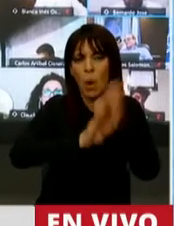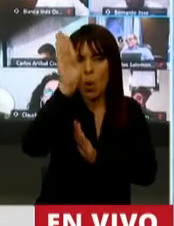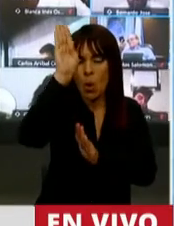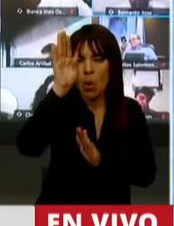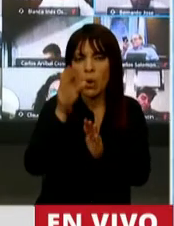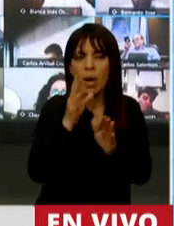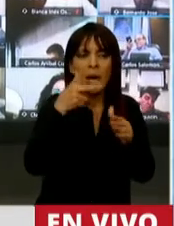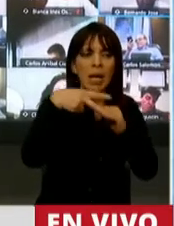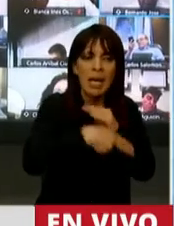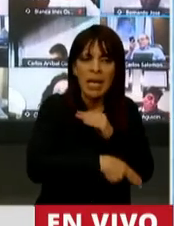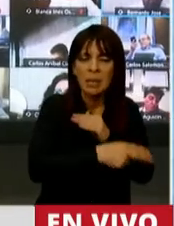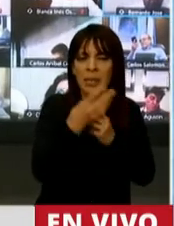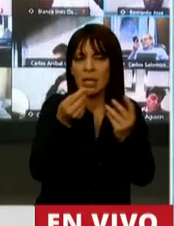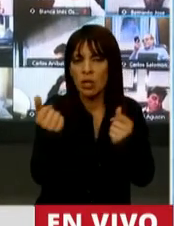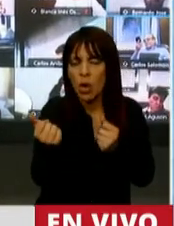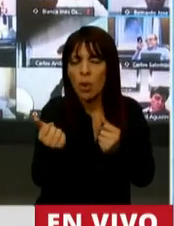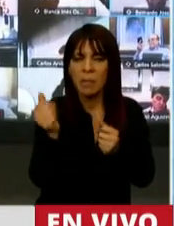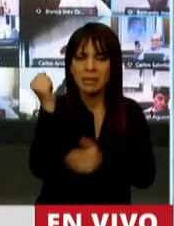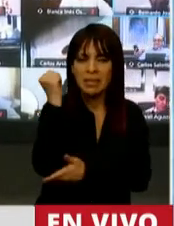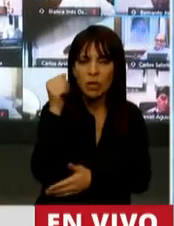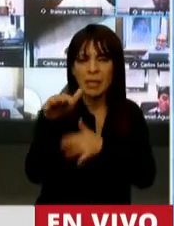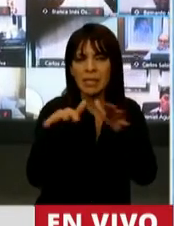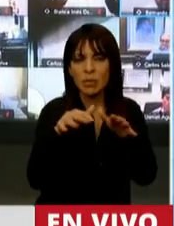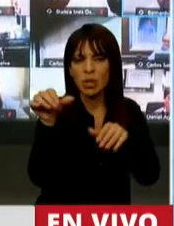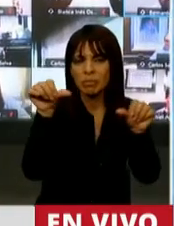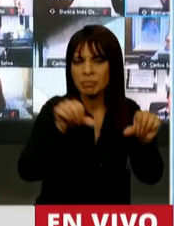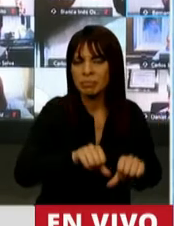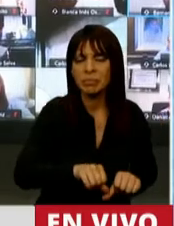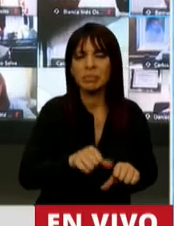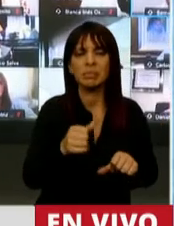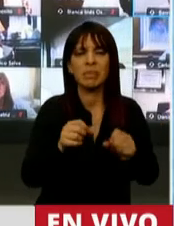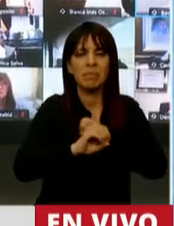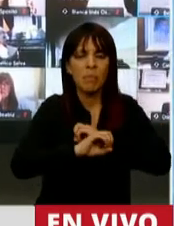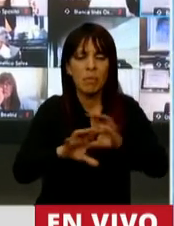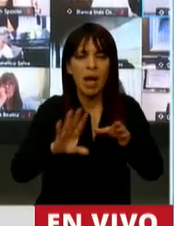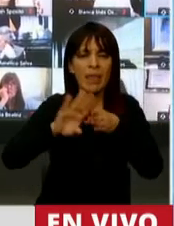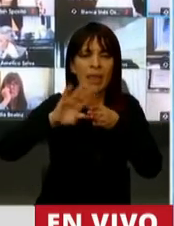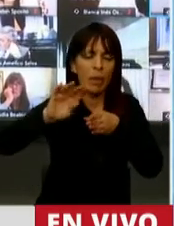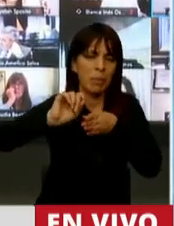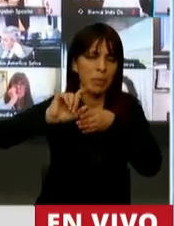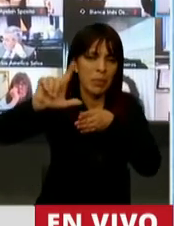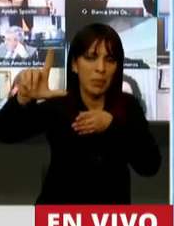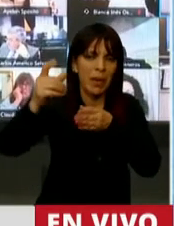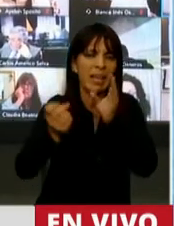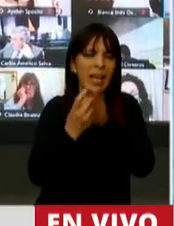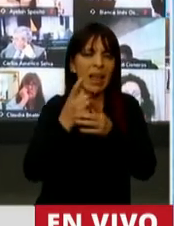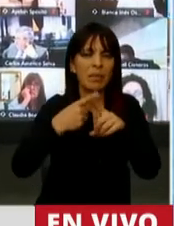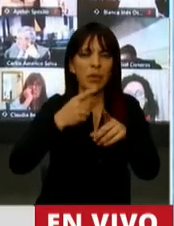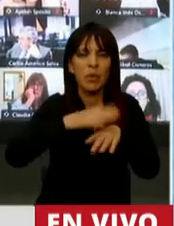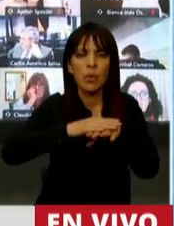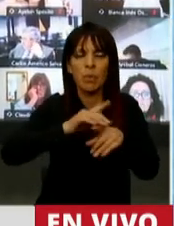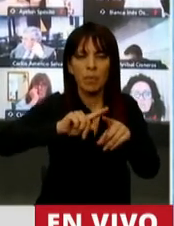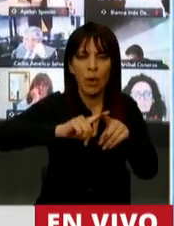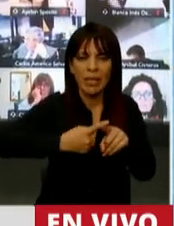cepo, con un default, con una monstruosa deuda externa generada por una cuestión política para fomentar una campaña